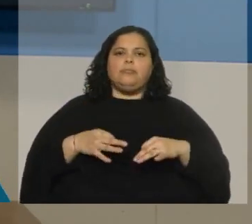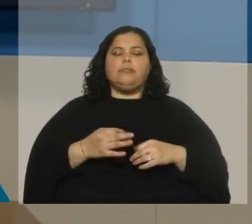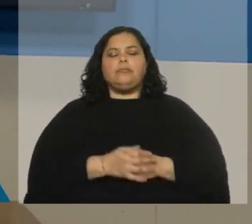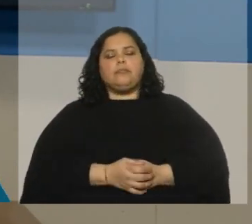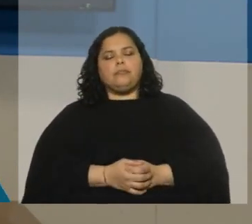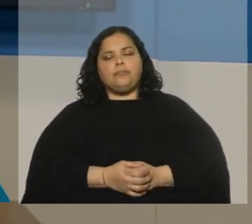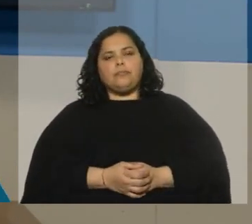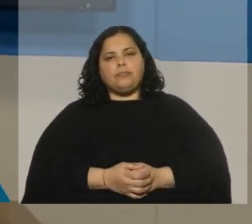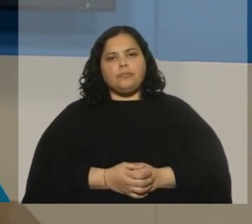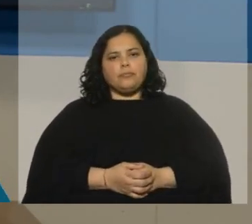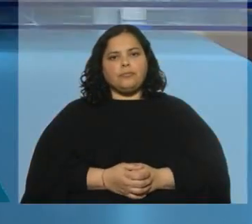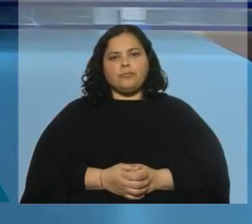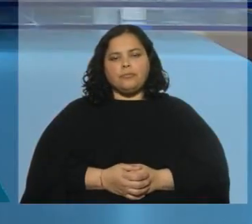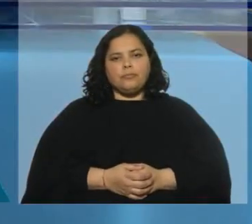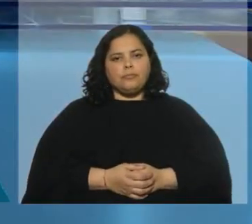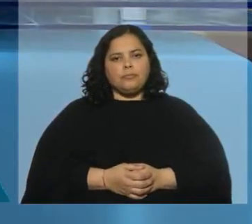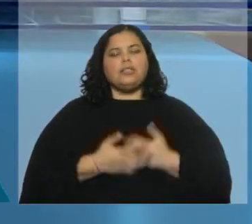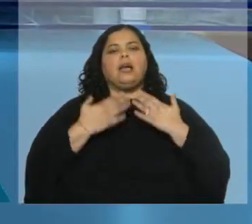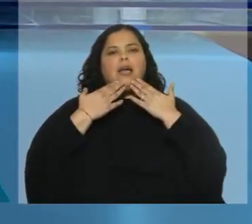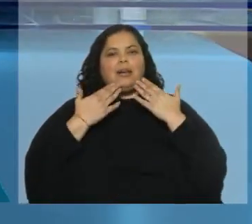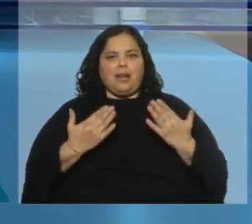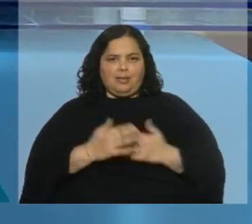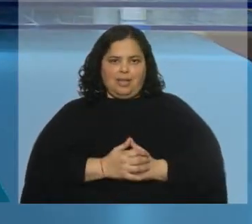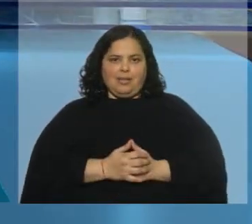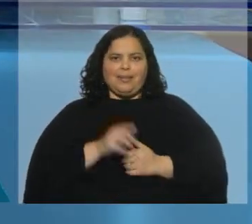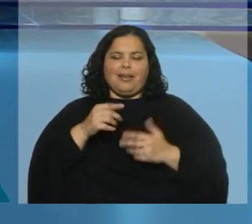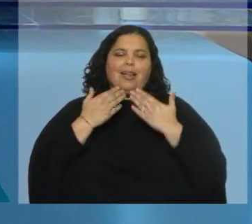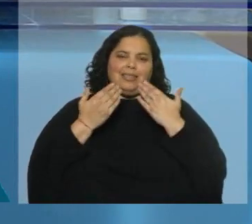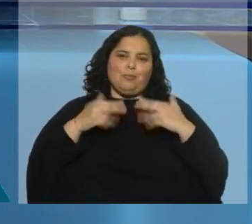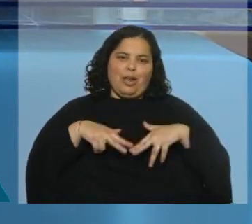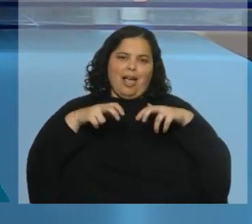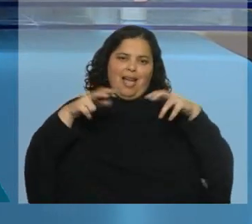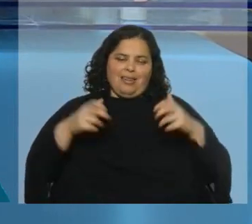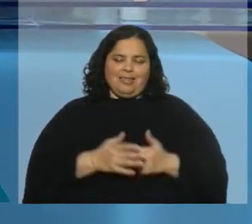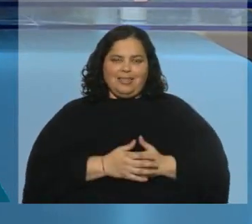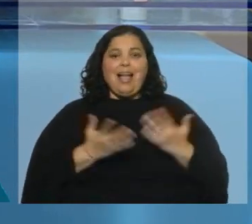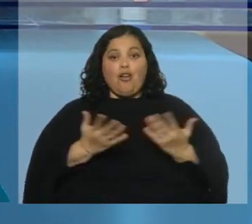resolviendo. Perfecto. Gracias, Mauricio, por hoy, por este análisis. Gracias. Y nosotros vamos a avanzar ahora...